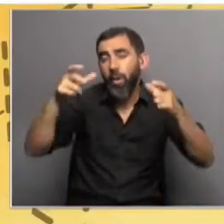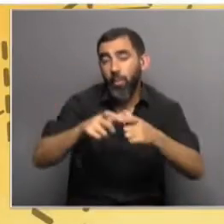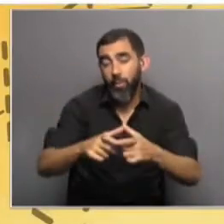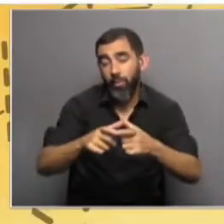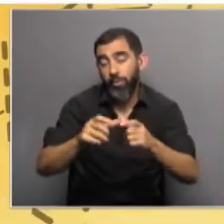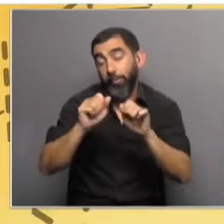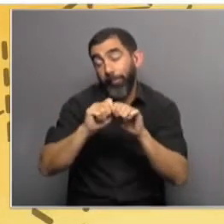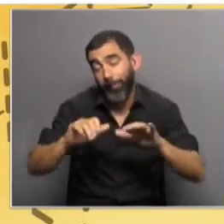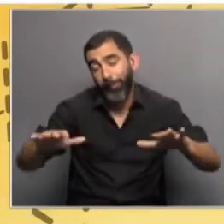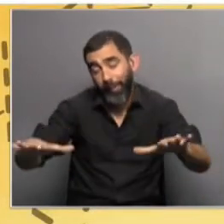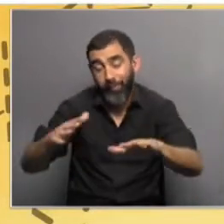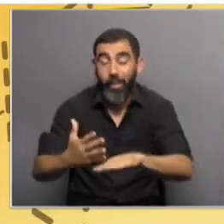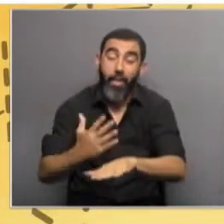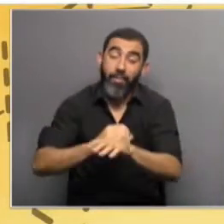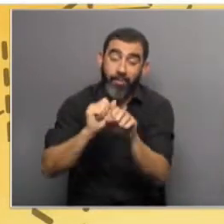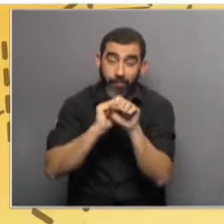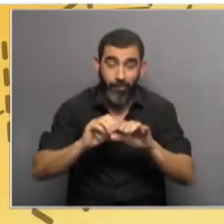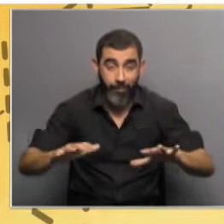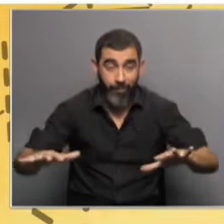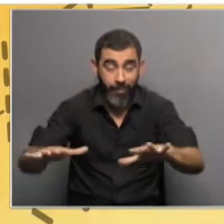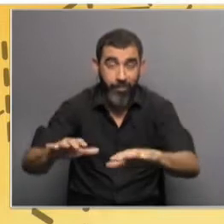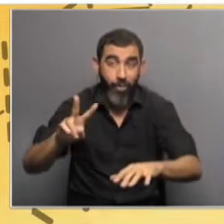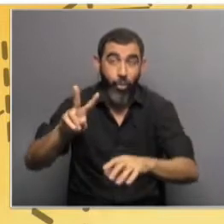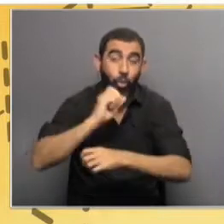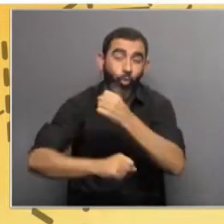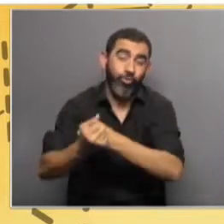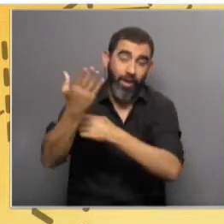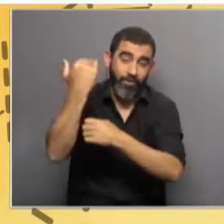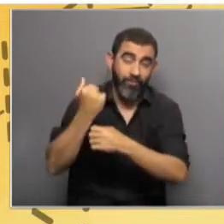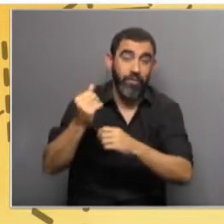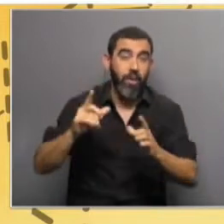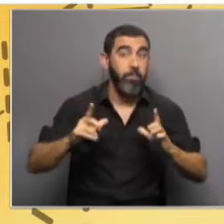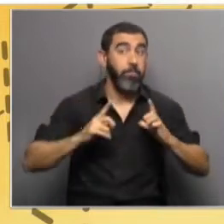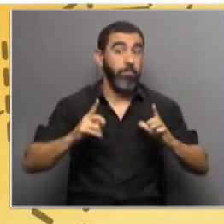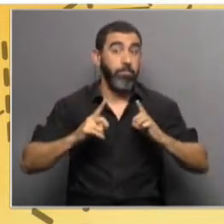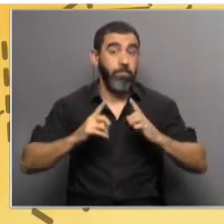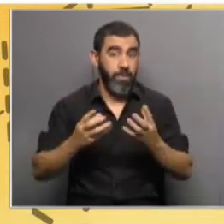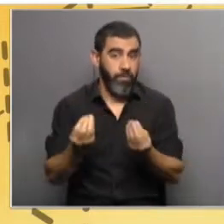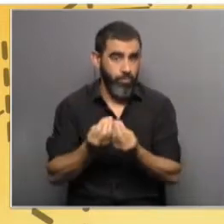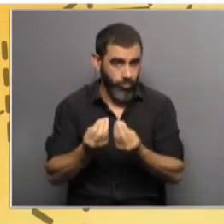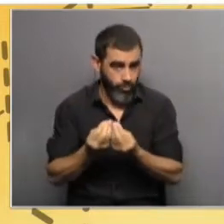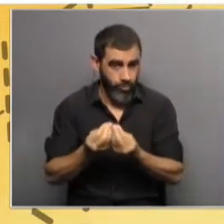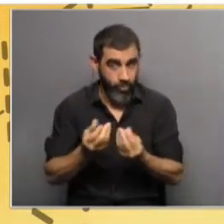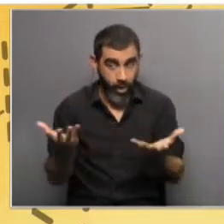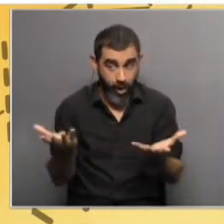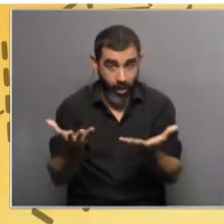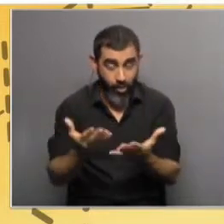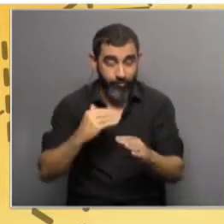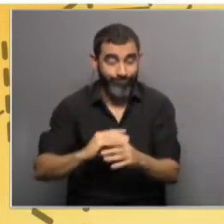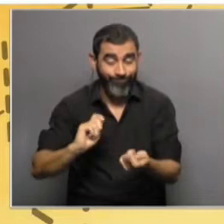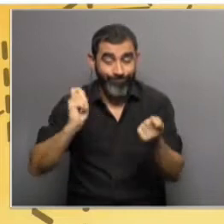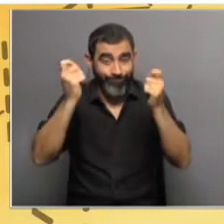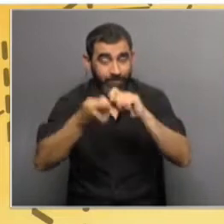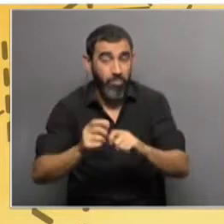la pandemia, o sin gracias, tuvo lugar hace dos años, expectativas muy altas. Se trasladaron a esta porque no se